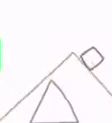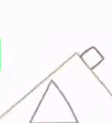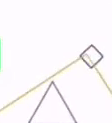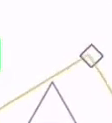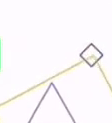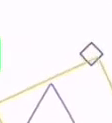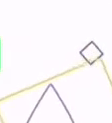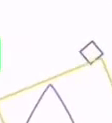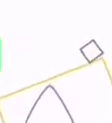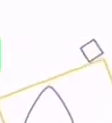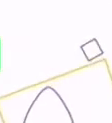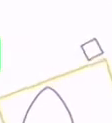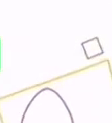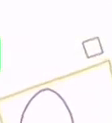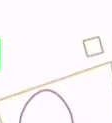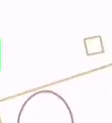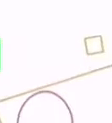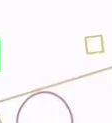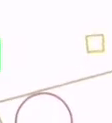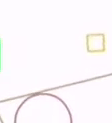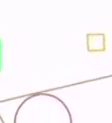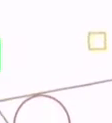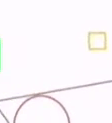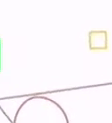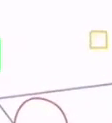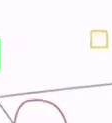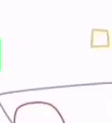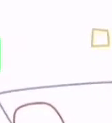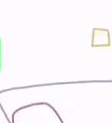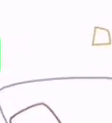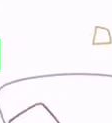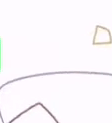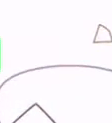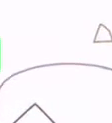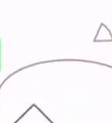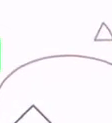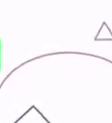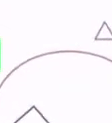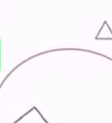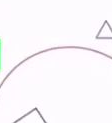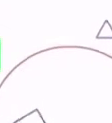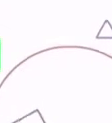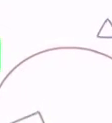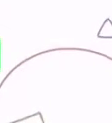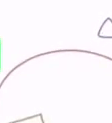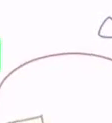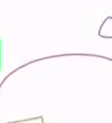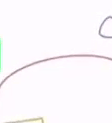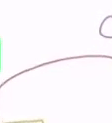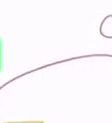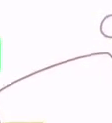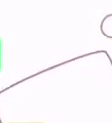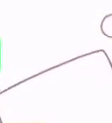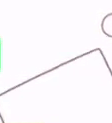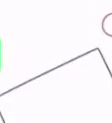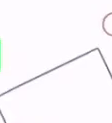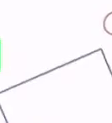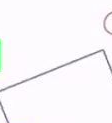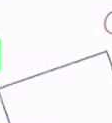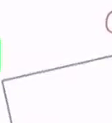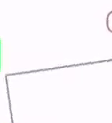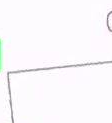...dependerán de diferentes factores como la cultura y la zona geográfica. Además,